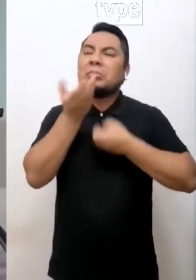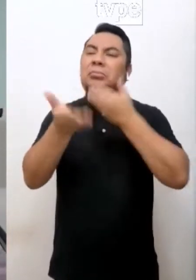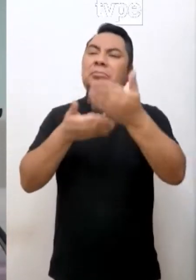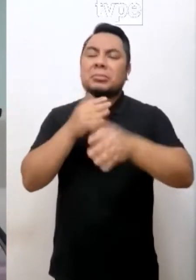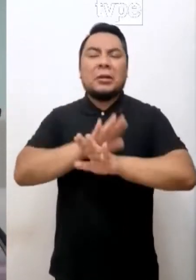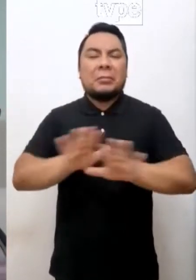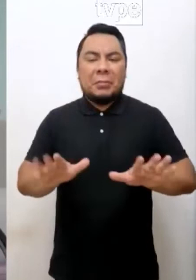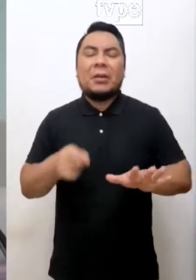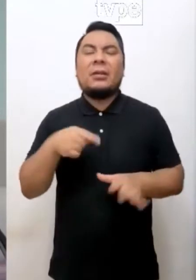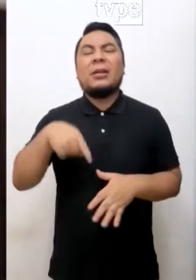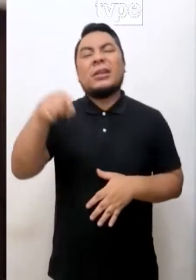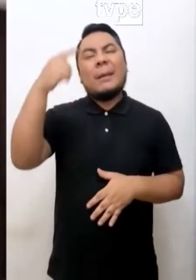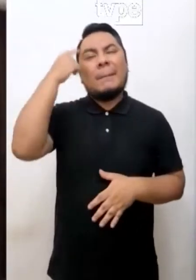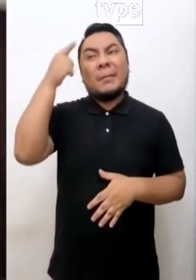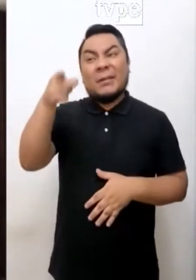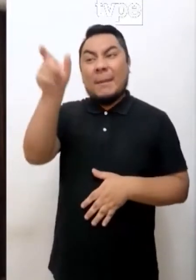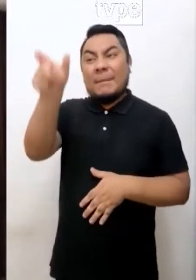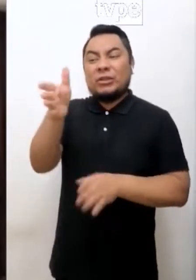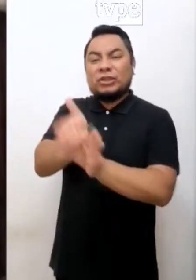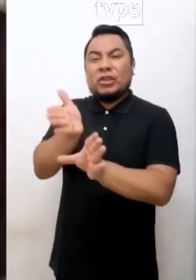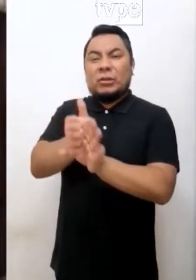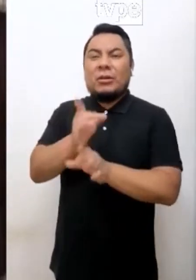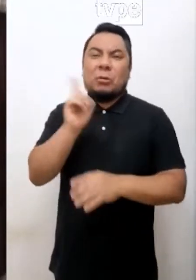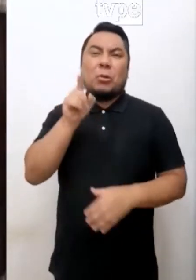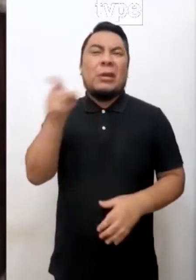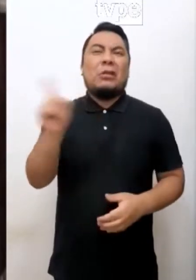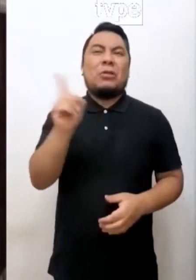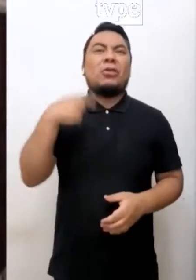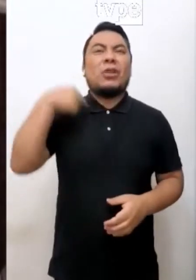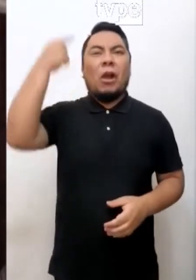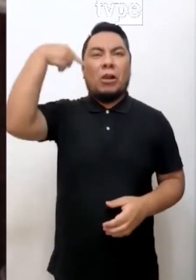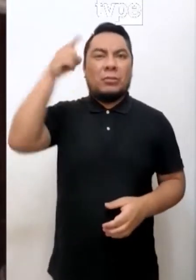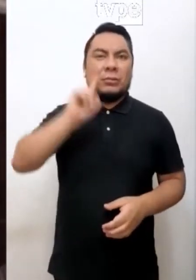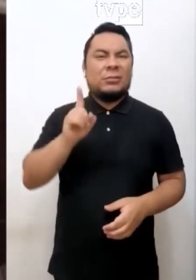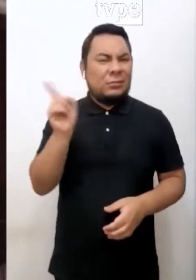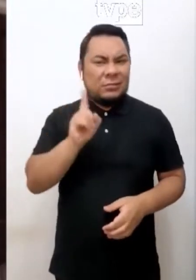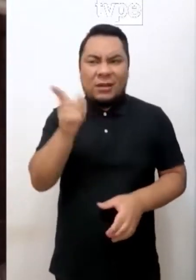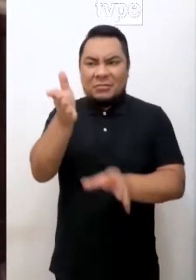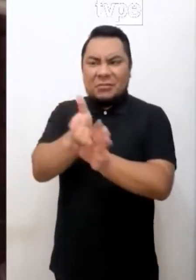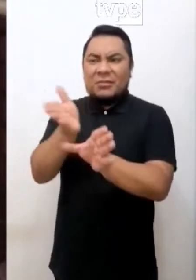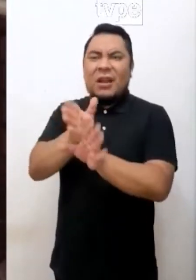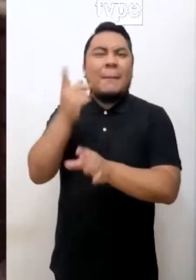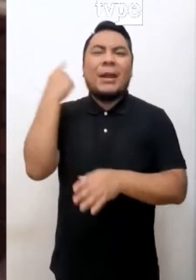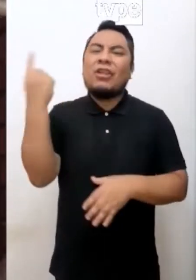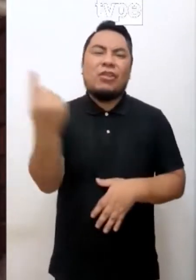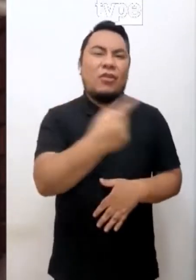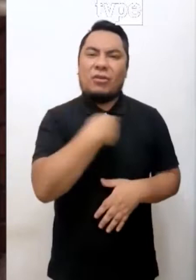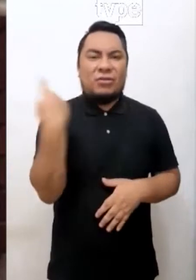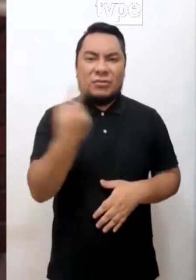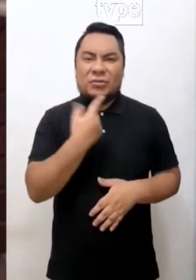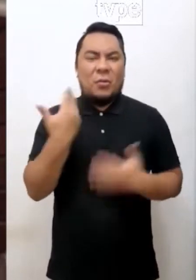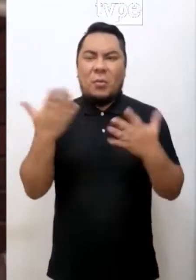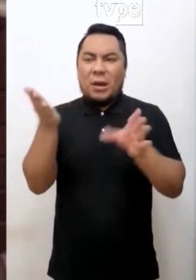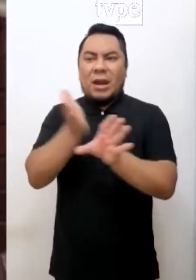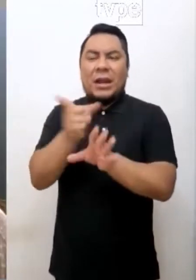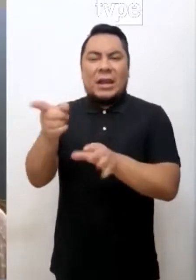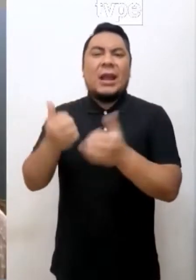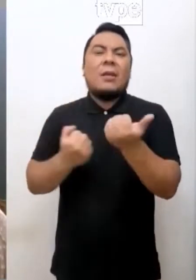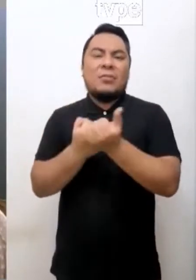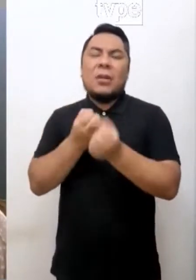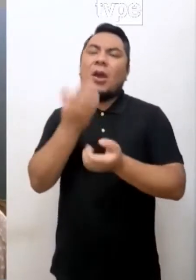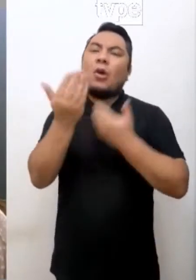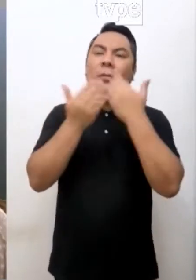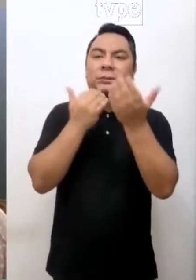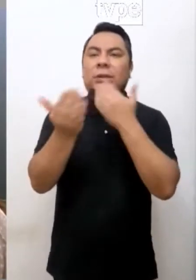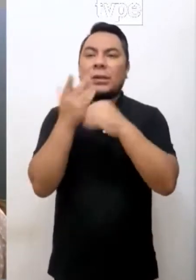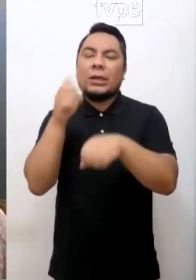psicólogos solamente son para personas que están mal trastornados. No, es importante que puedas hablarlo con una persona también de